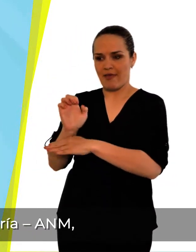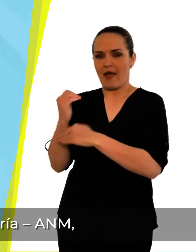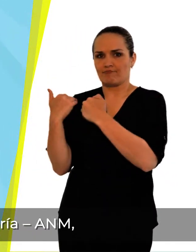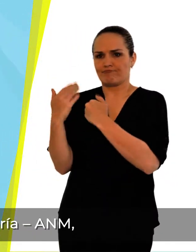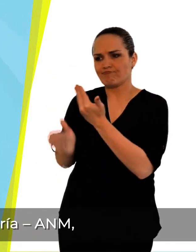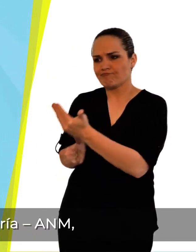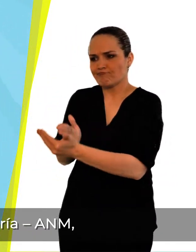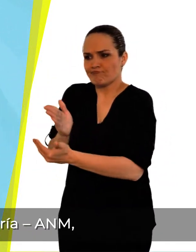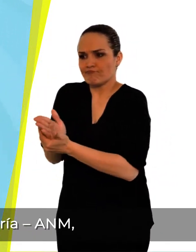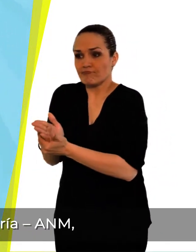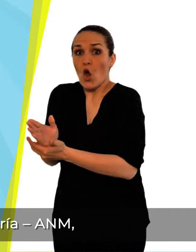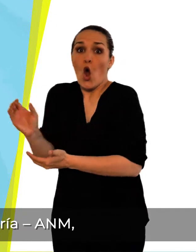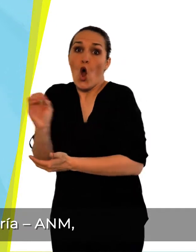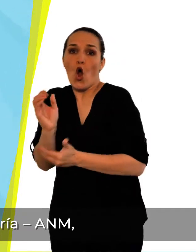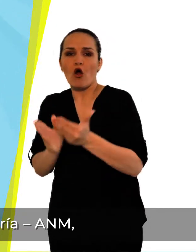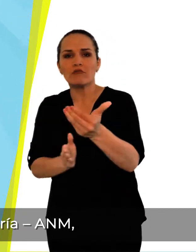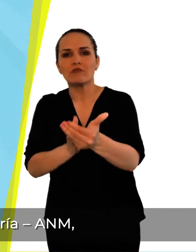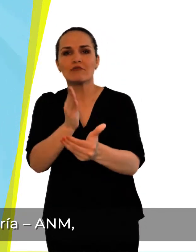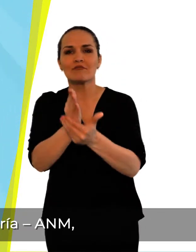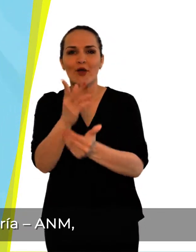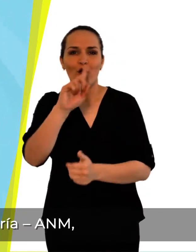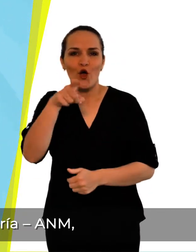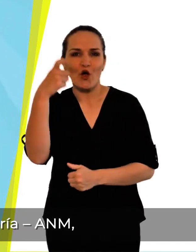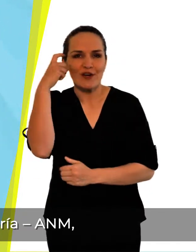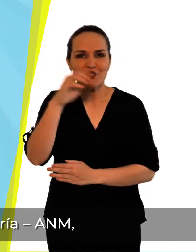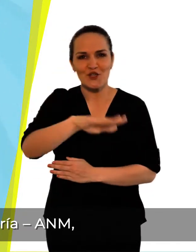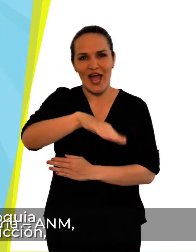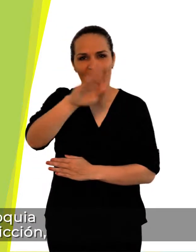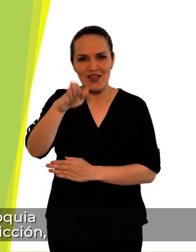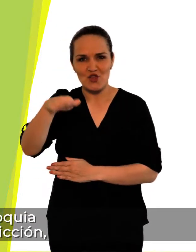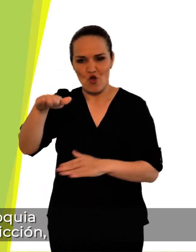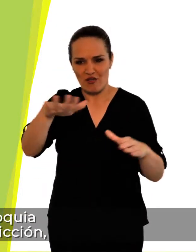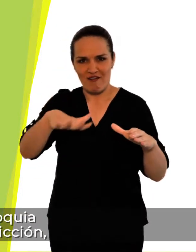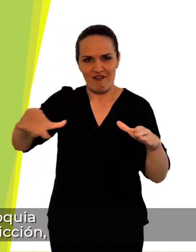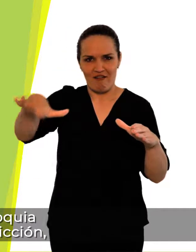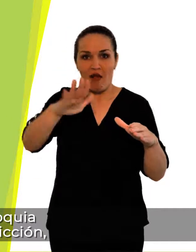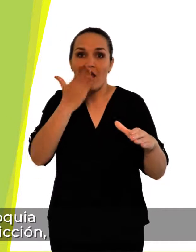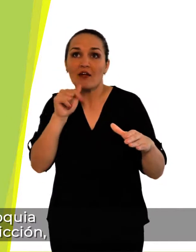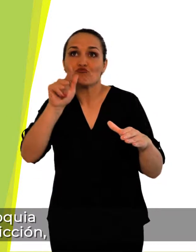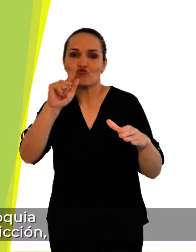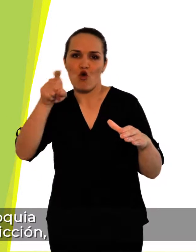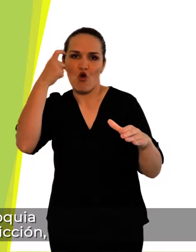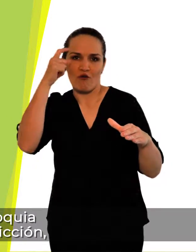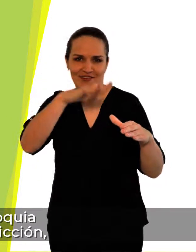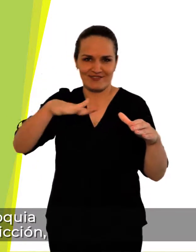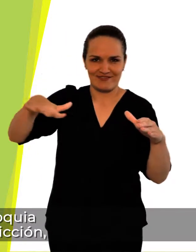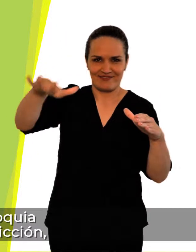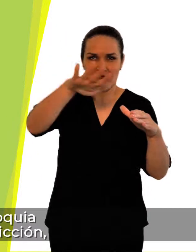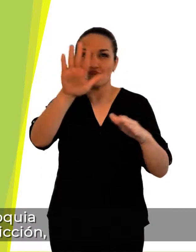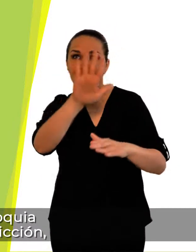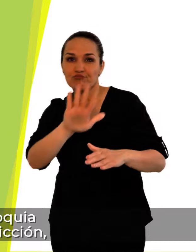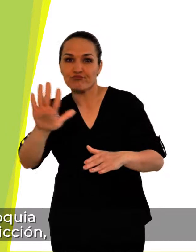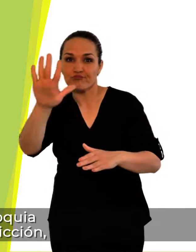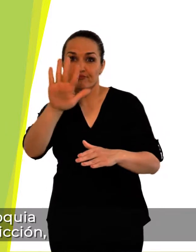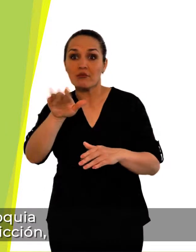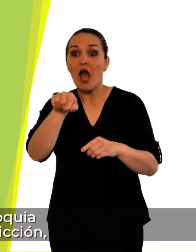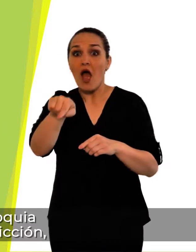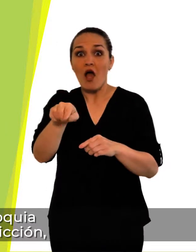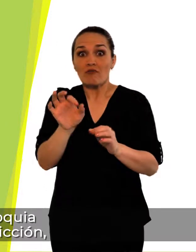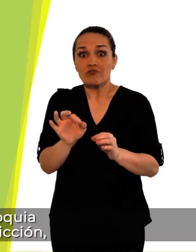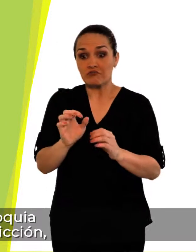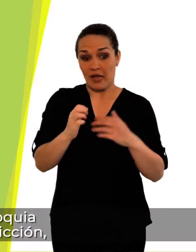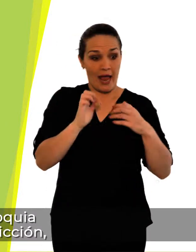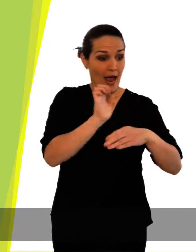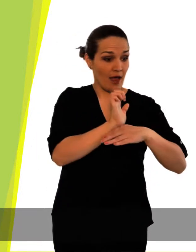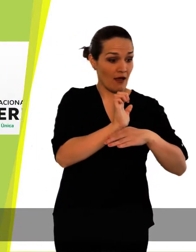que es la Agencia Nacional de Minería, ANM, o ante la Gobernación de Antioquia dentro del territorio de